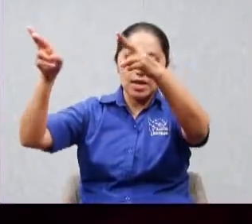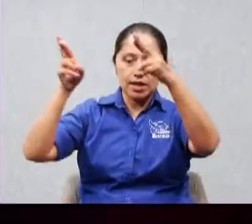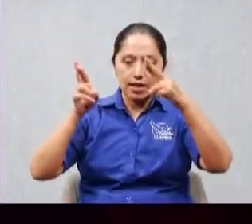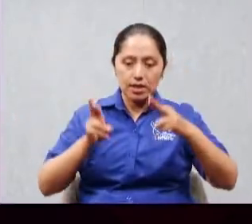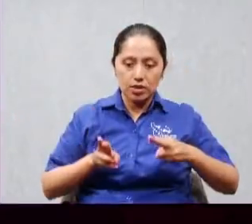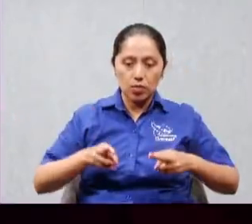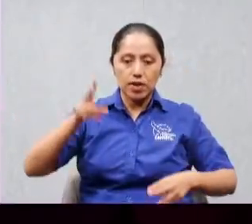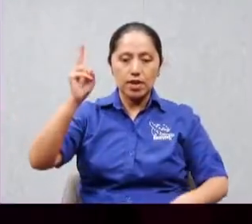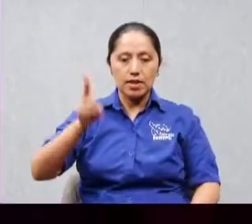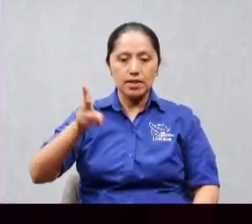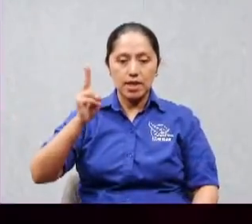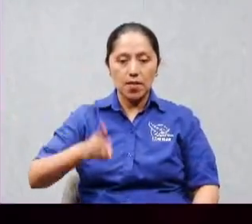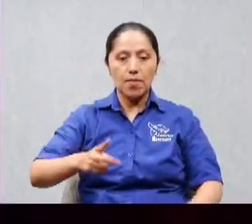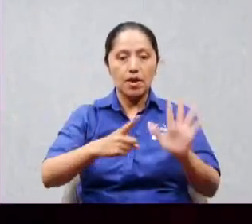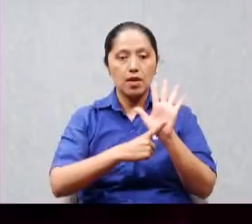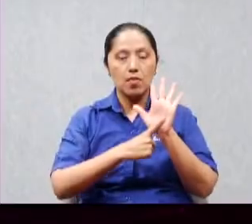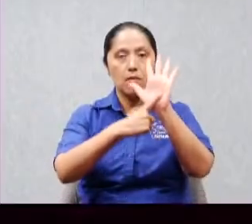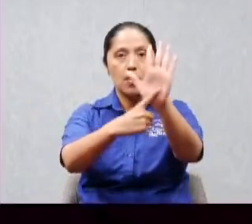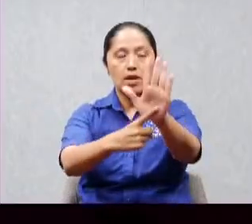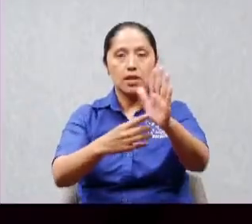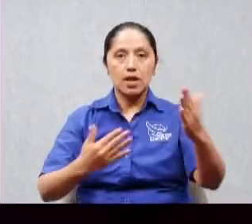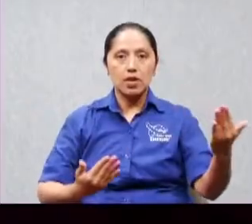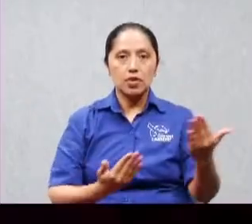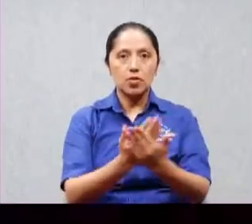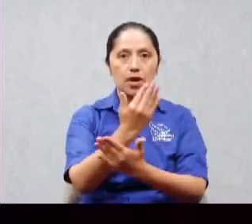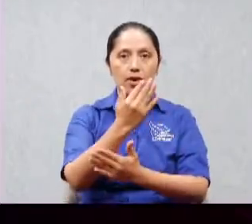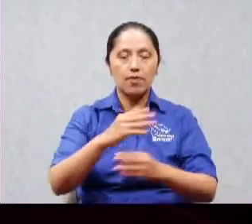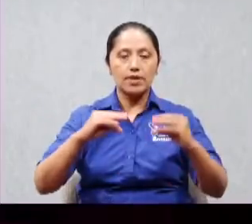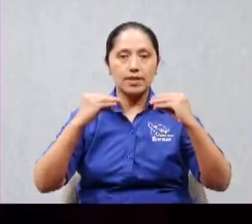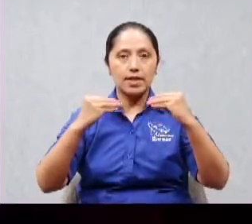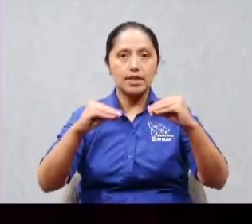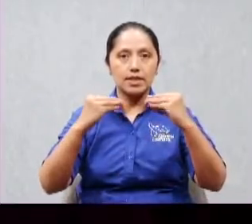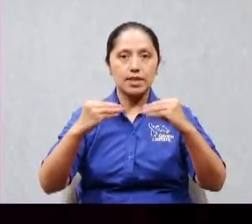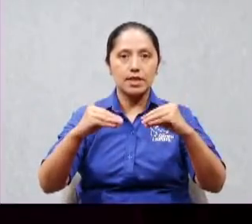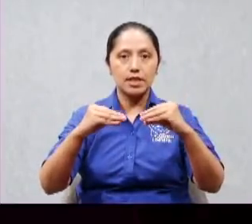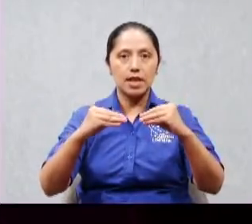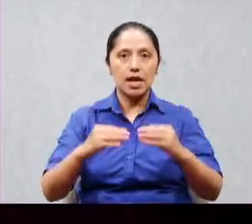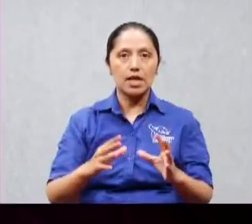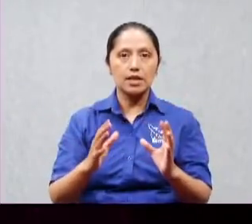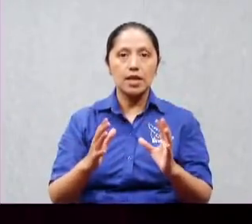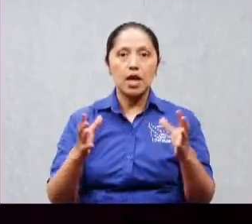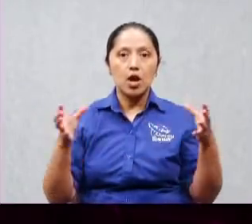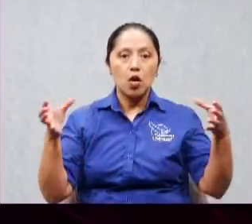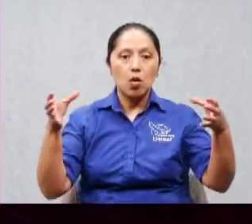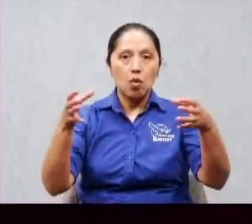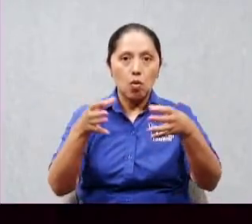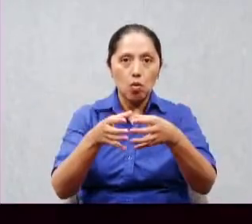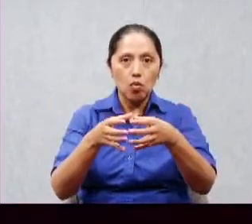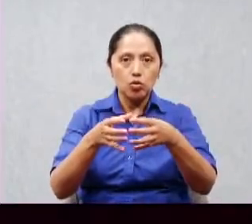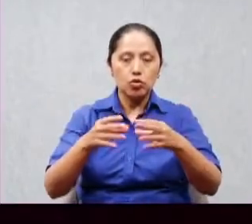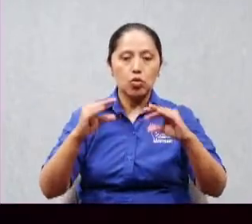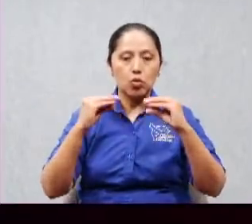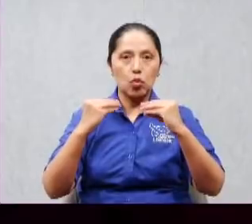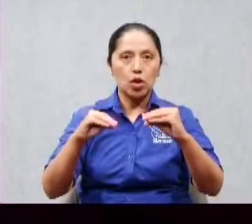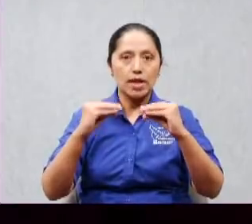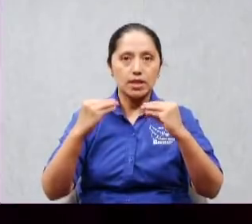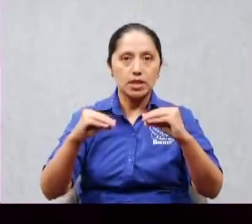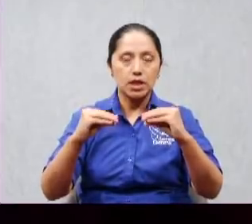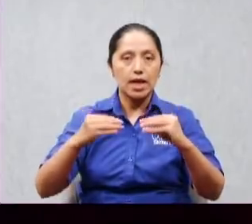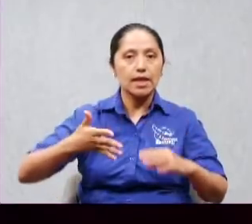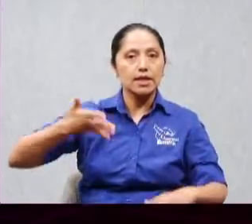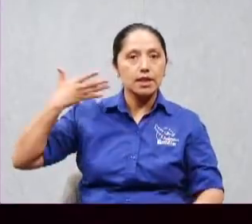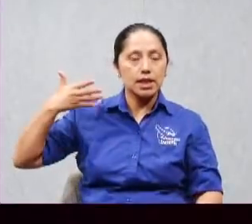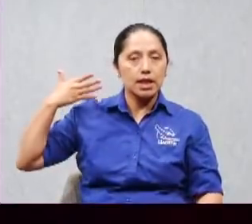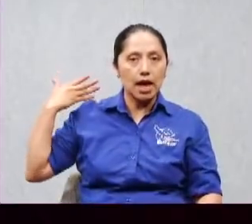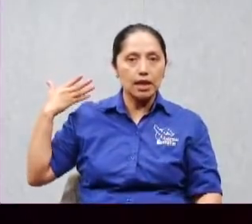nuevas enseñanzas juntamente con las antiguas aleluya que cosa linda que cosa linda ¿sabe